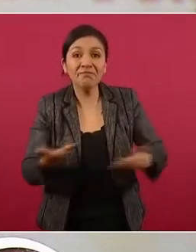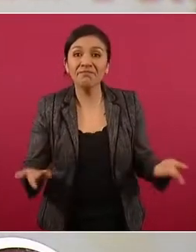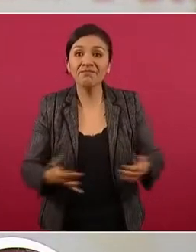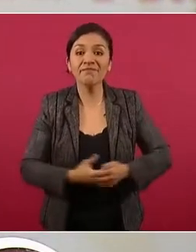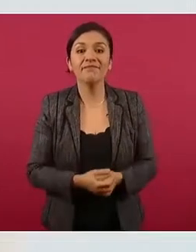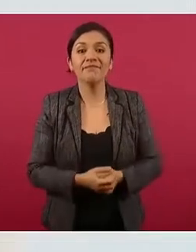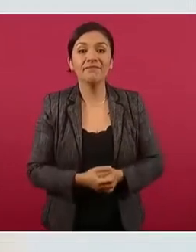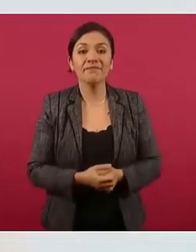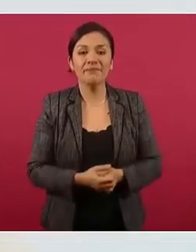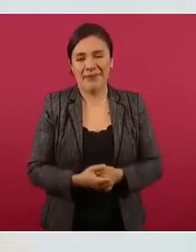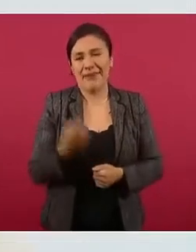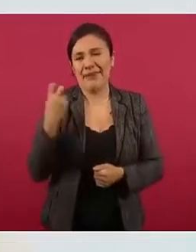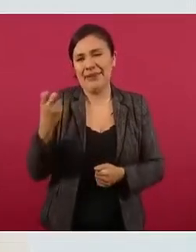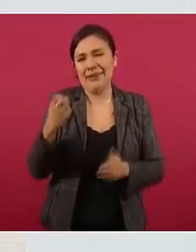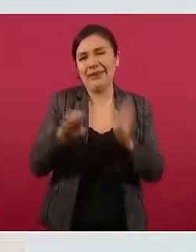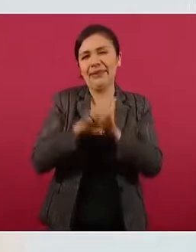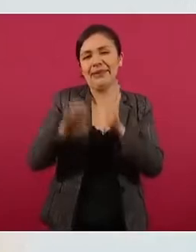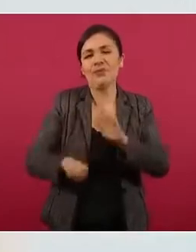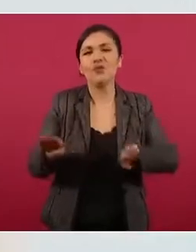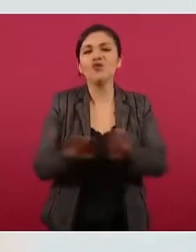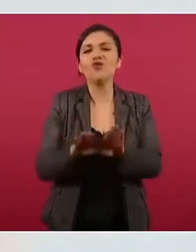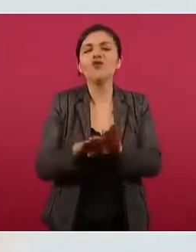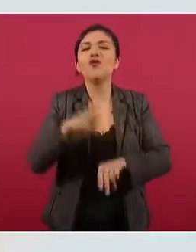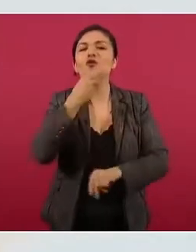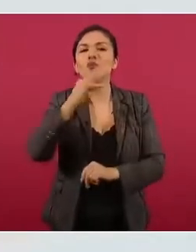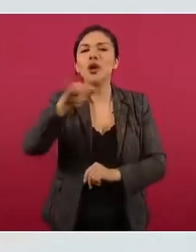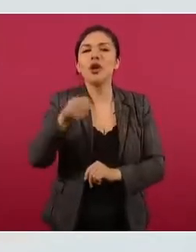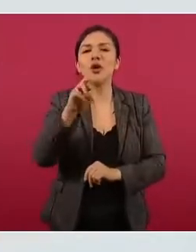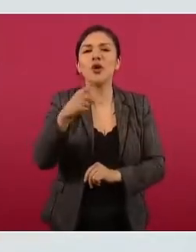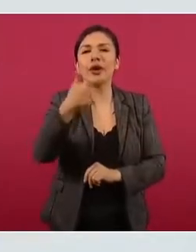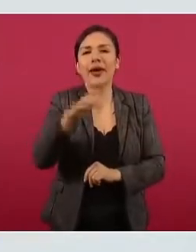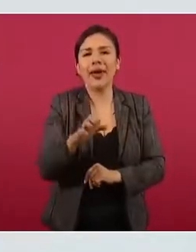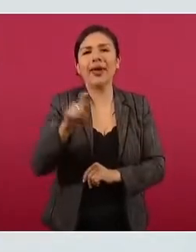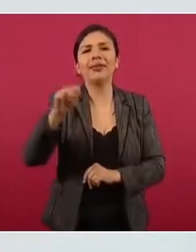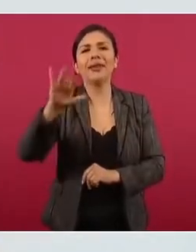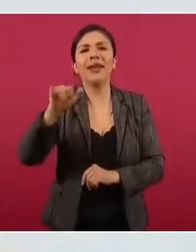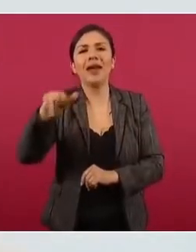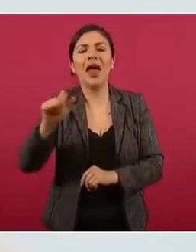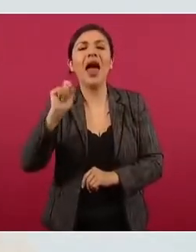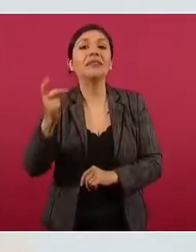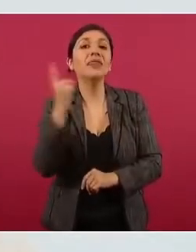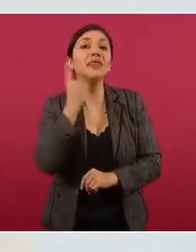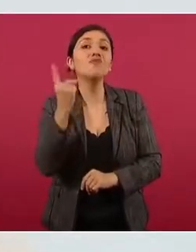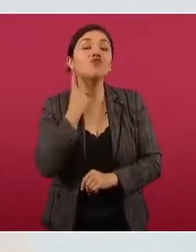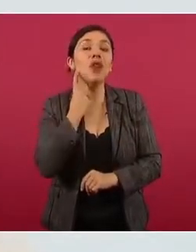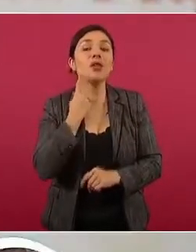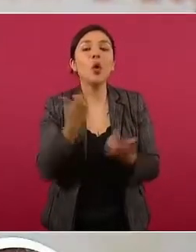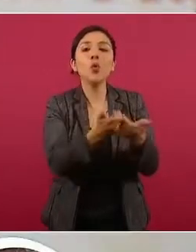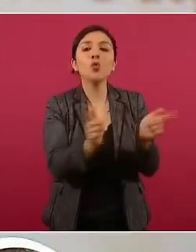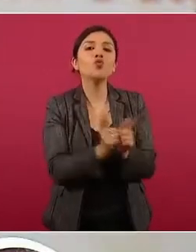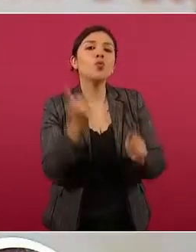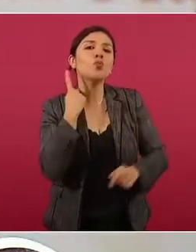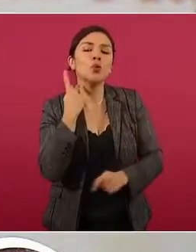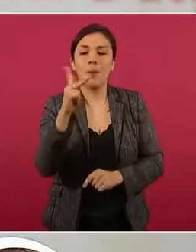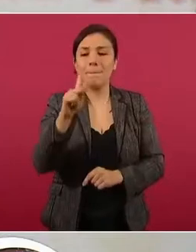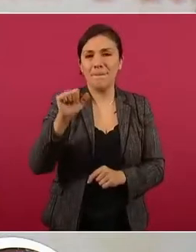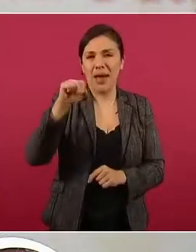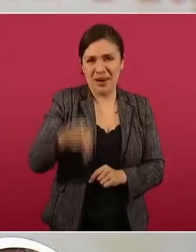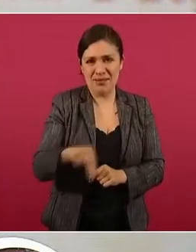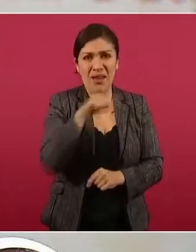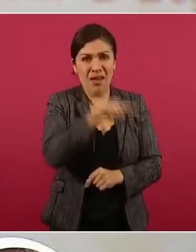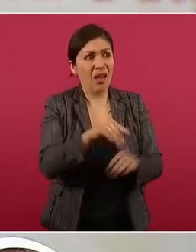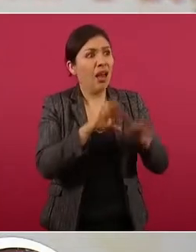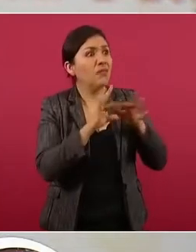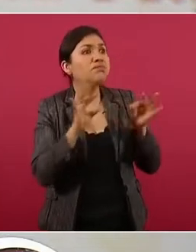Este es el ejemplo de Jorge Triana, diputado federal por el partido Acción Nacional, quien